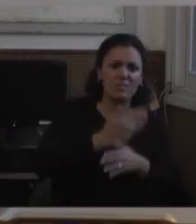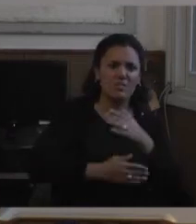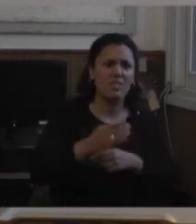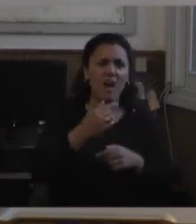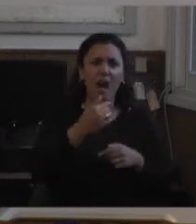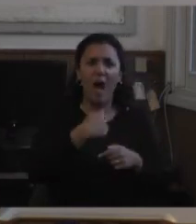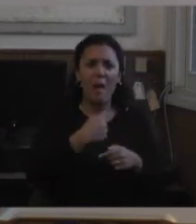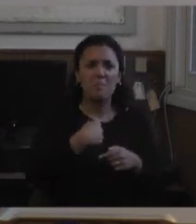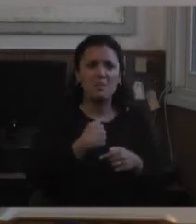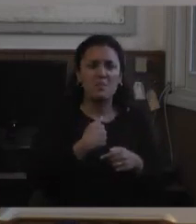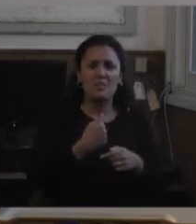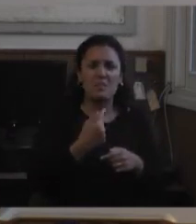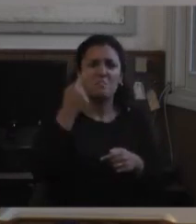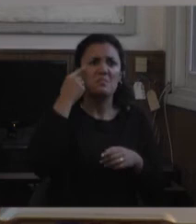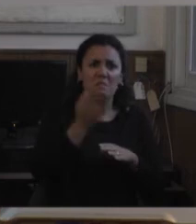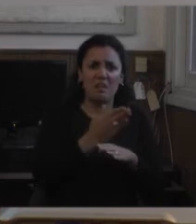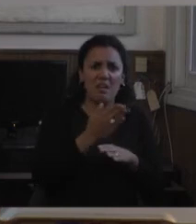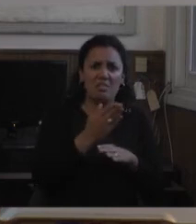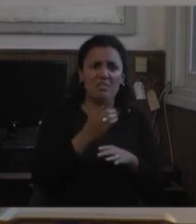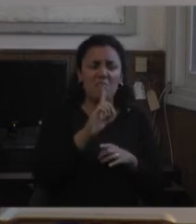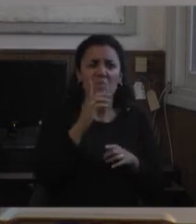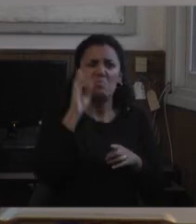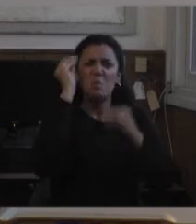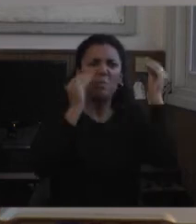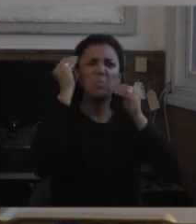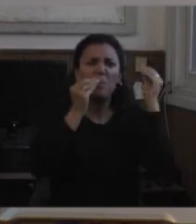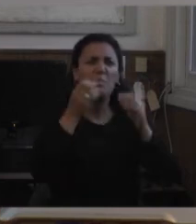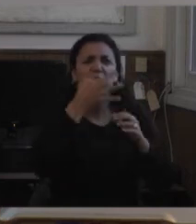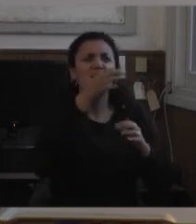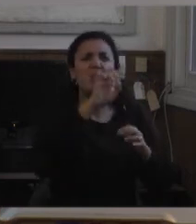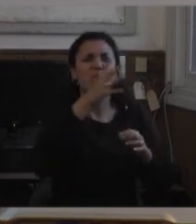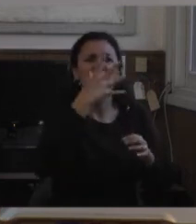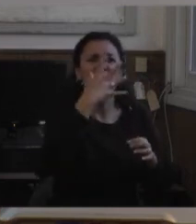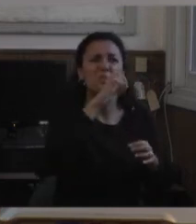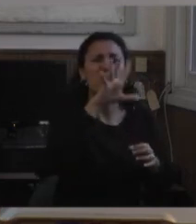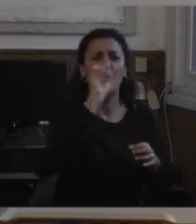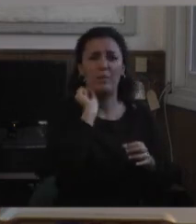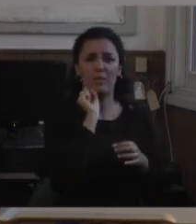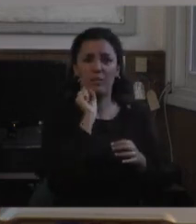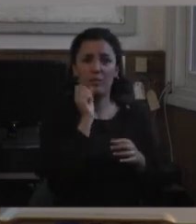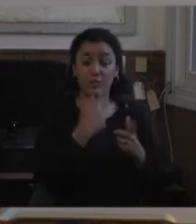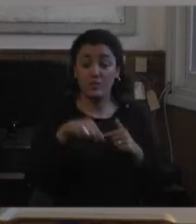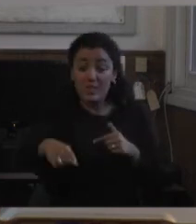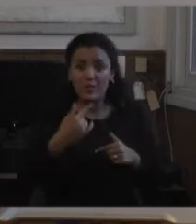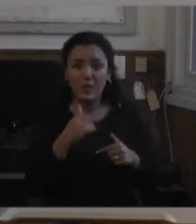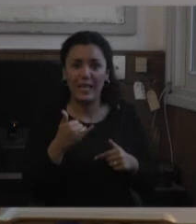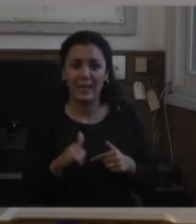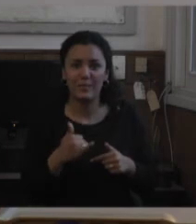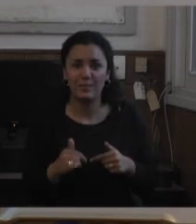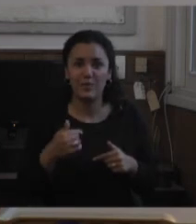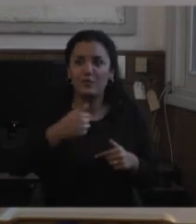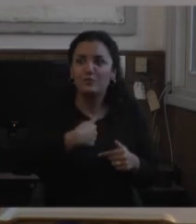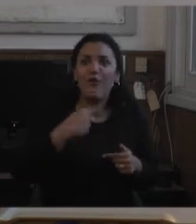decirle que no entendemos algo que le incomoda muchísimo a la gente ese sería un ejemplo de decir por dónde pasa tener